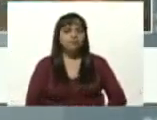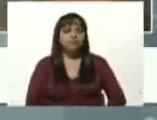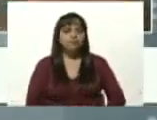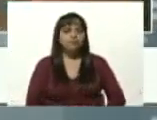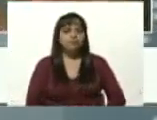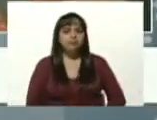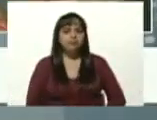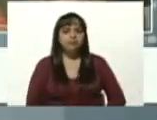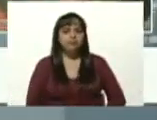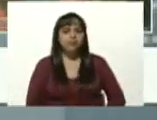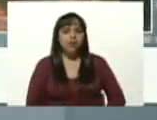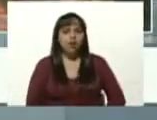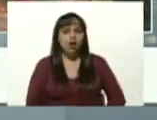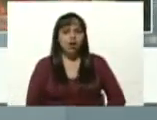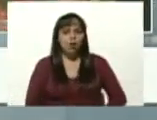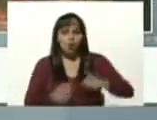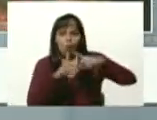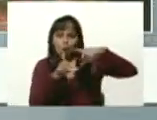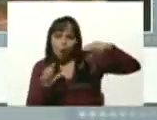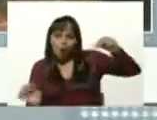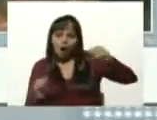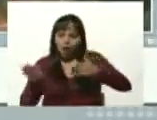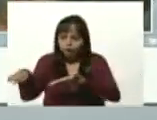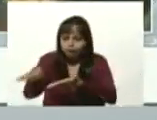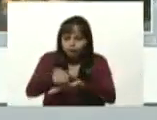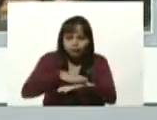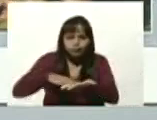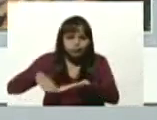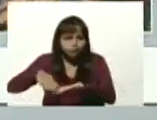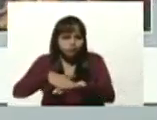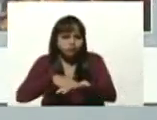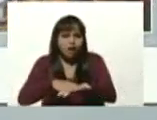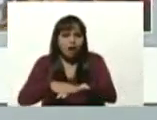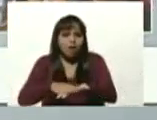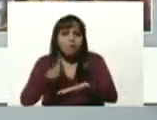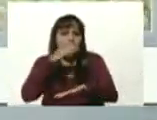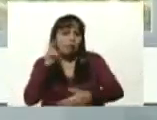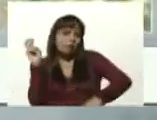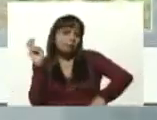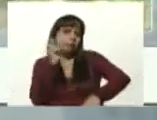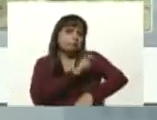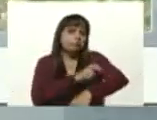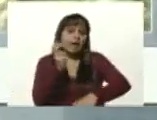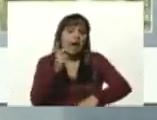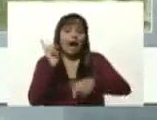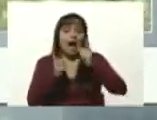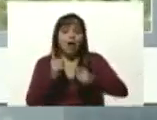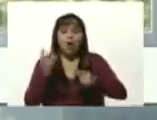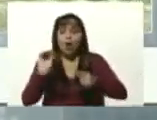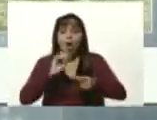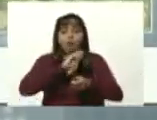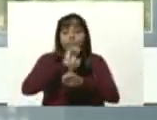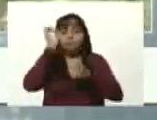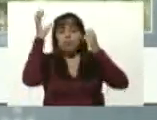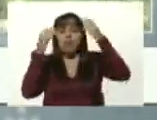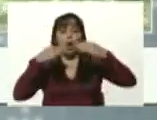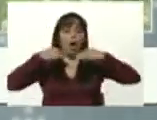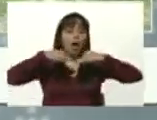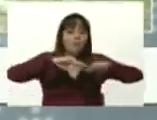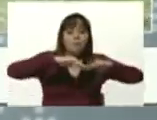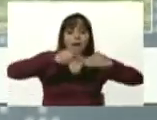con hojas, para que no le picaran las culebras, inventaron las hamacas, para quedar